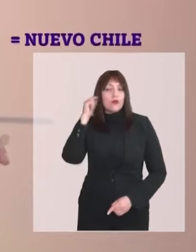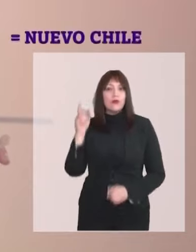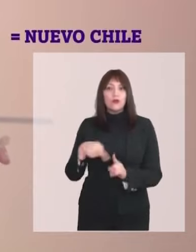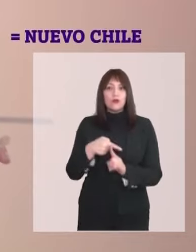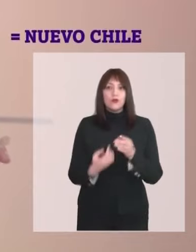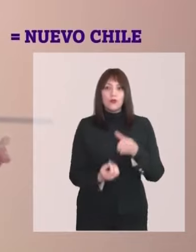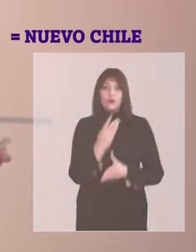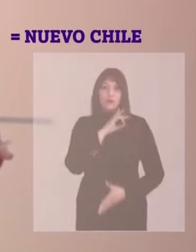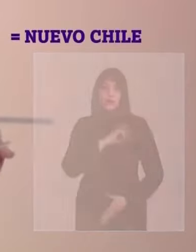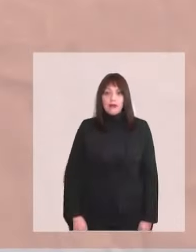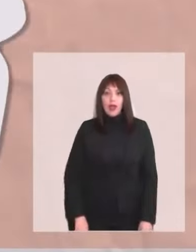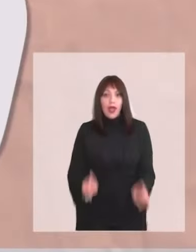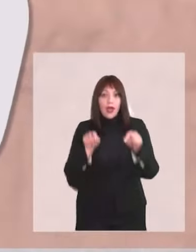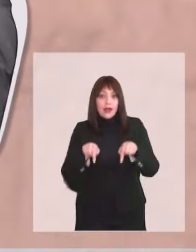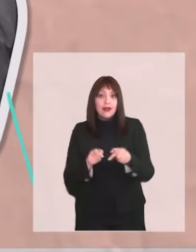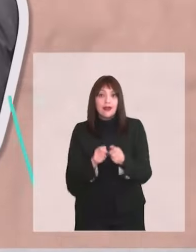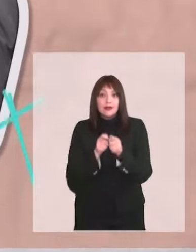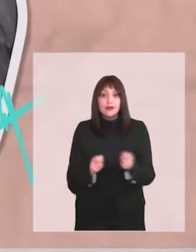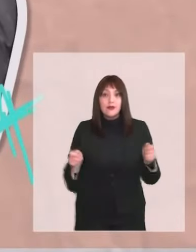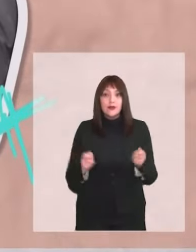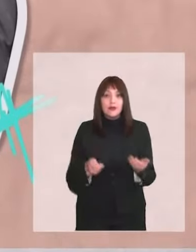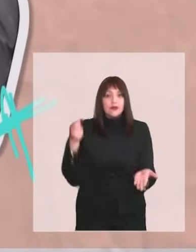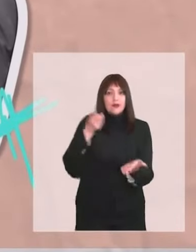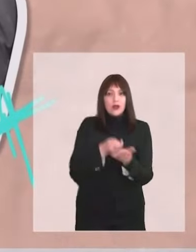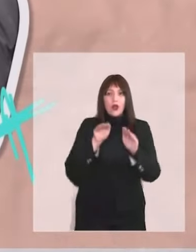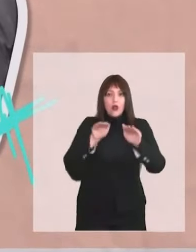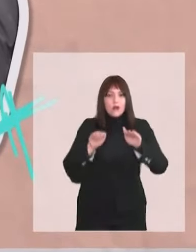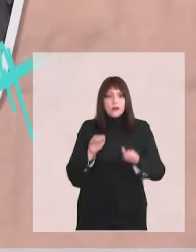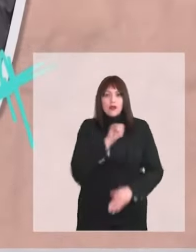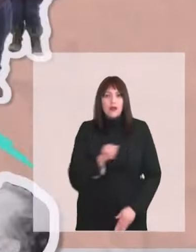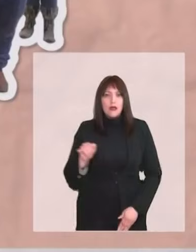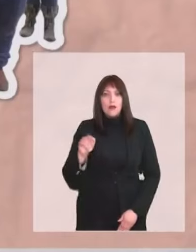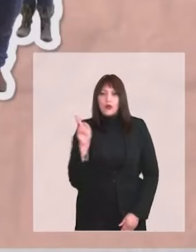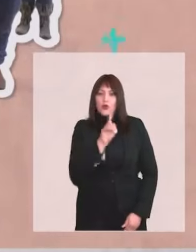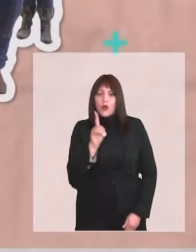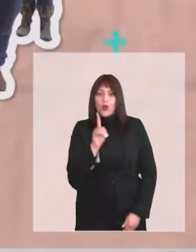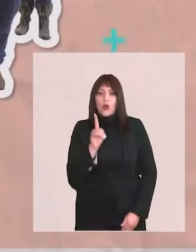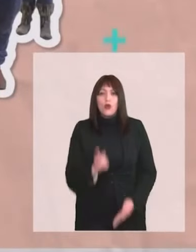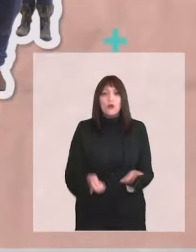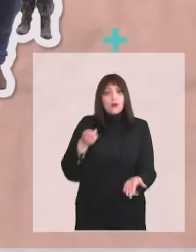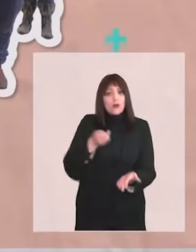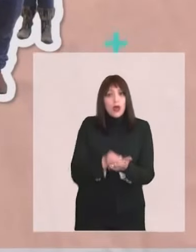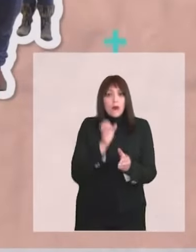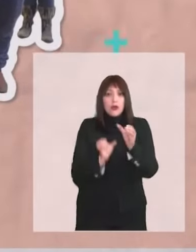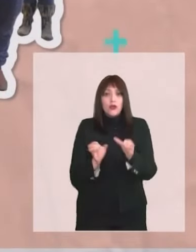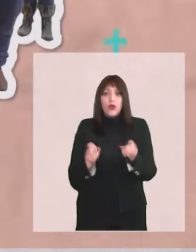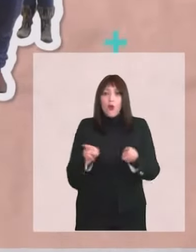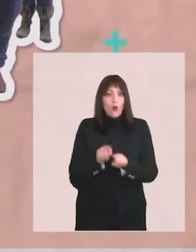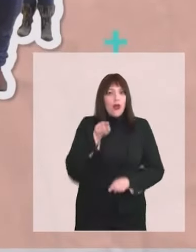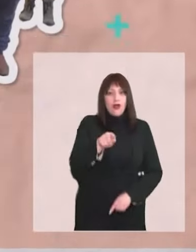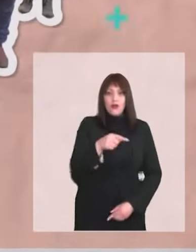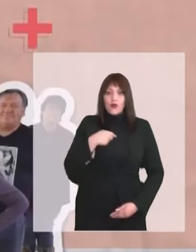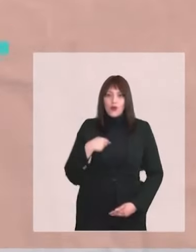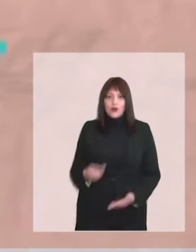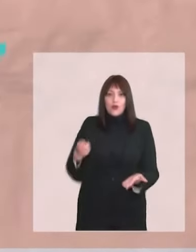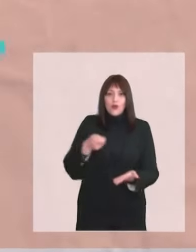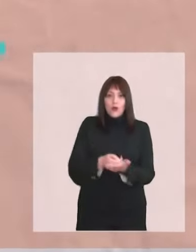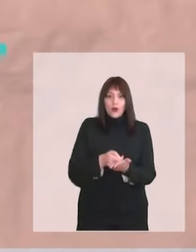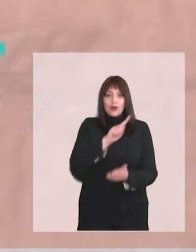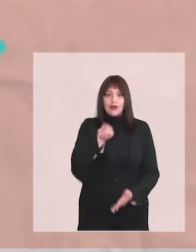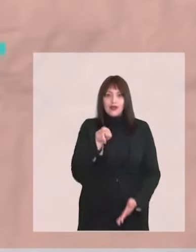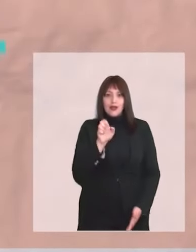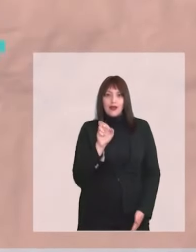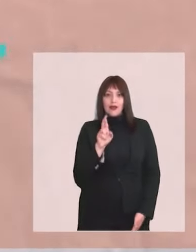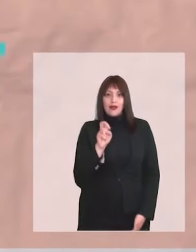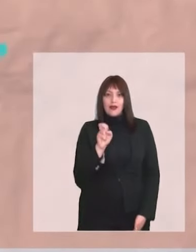Sumando para un nuevo Chile. En esta campaña no nos financian los mismos de siempre. Nos financian personas como tú o como yo. Haz tu aporte en